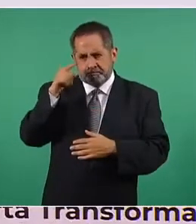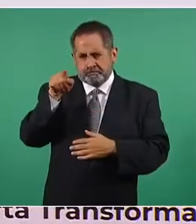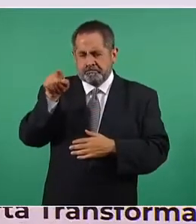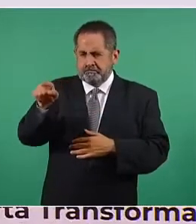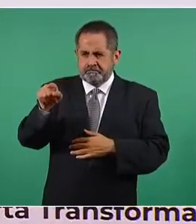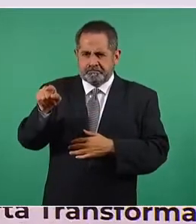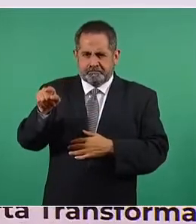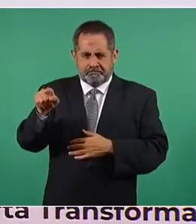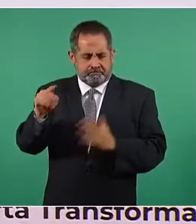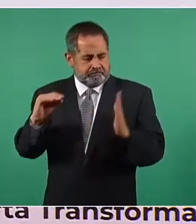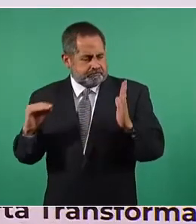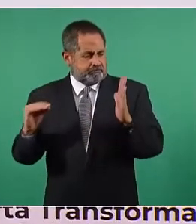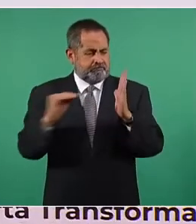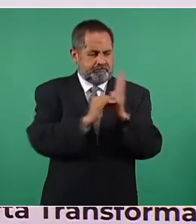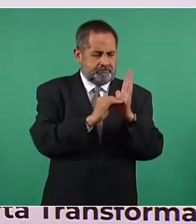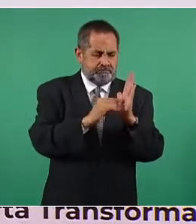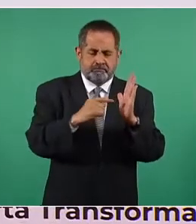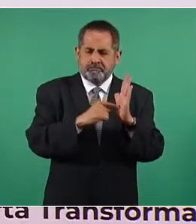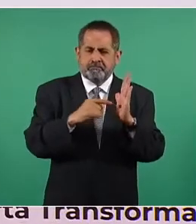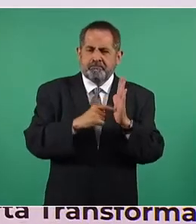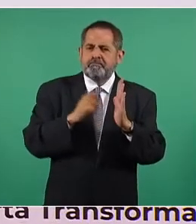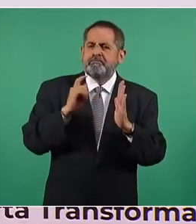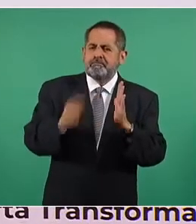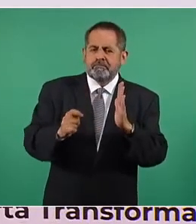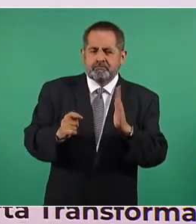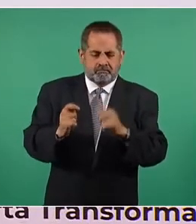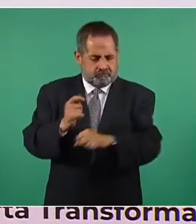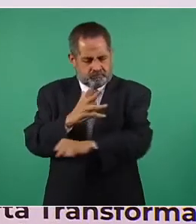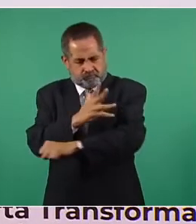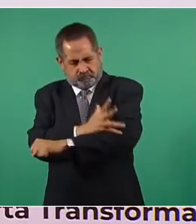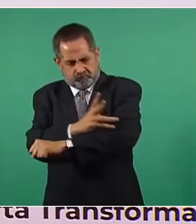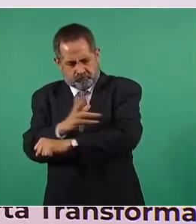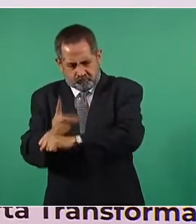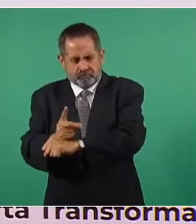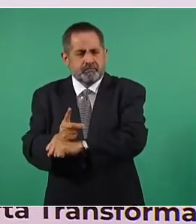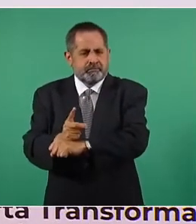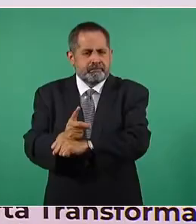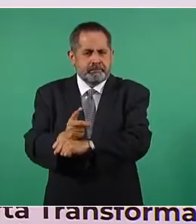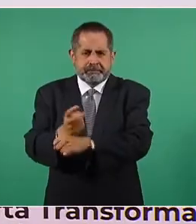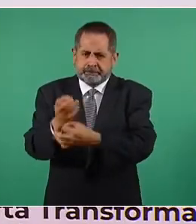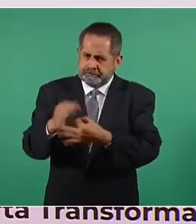la honestidad y hacer gala,